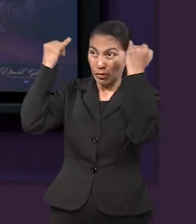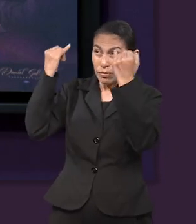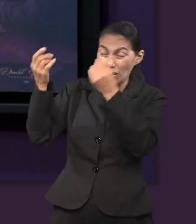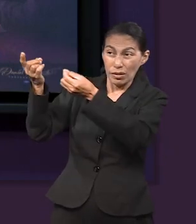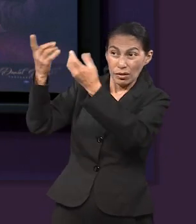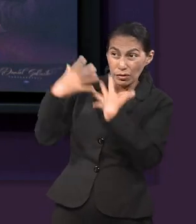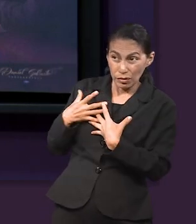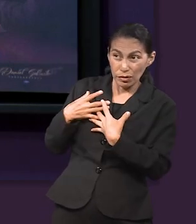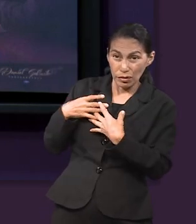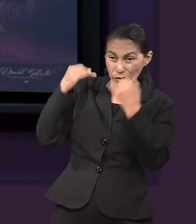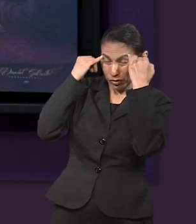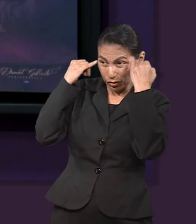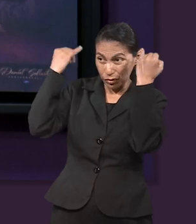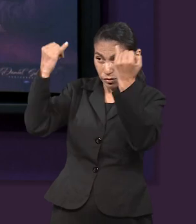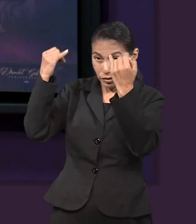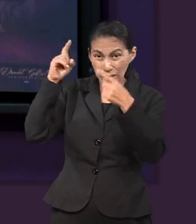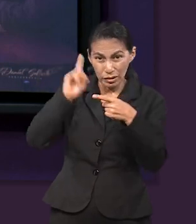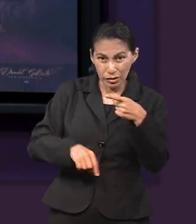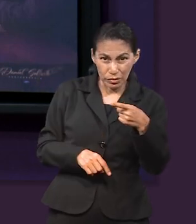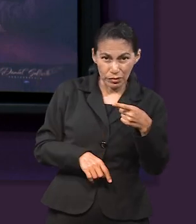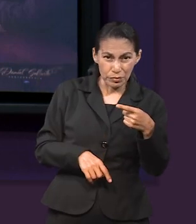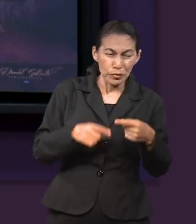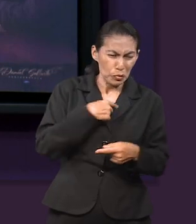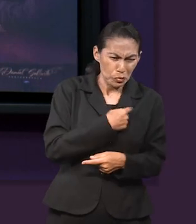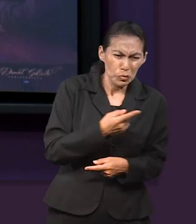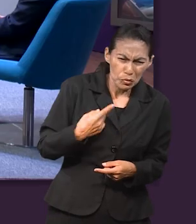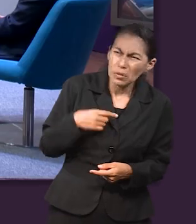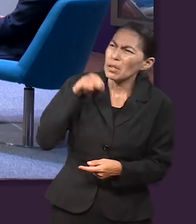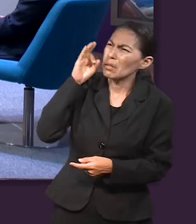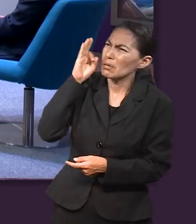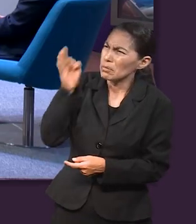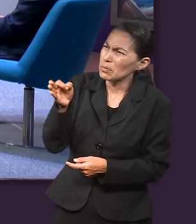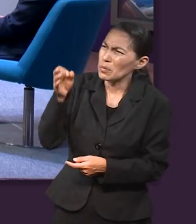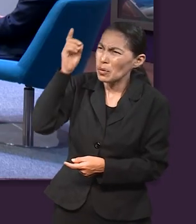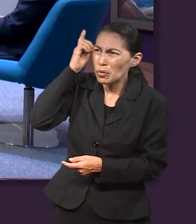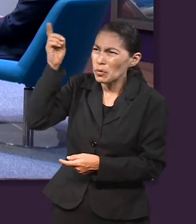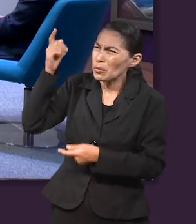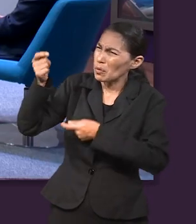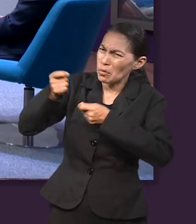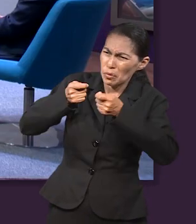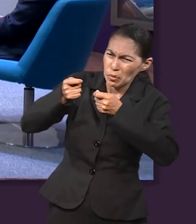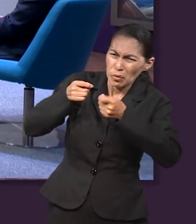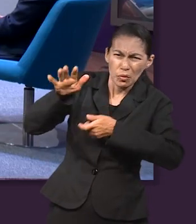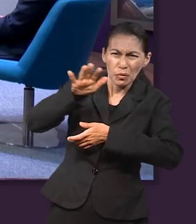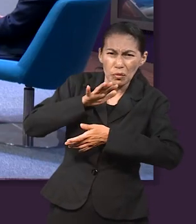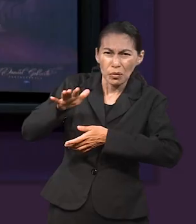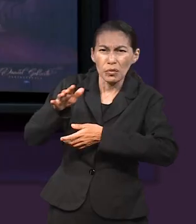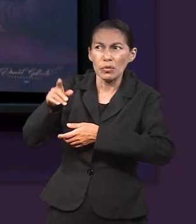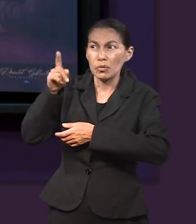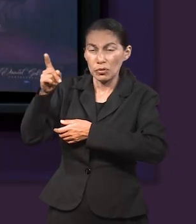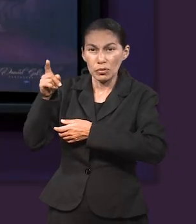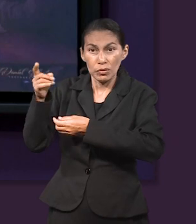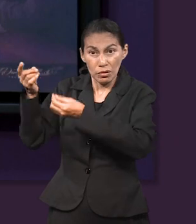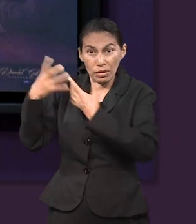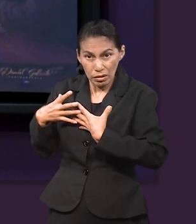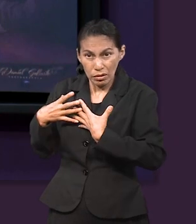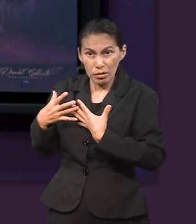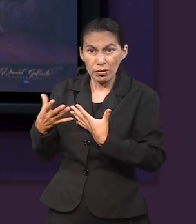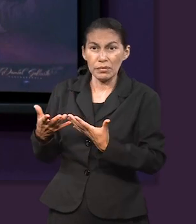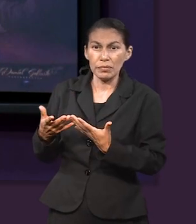y desnudo volveré allá. Jehová dio y Jehová quitó. Pero que nada es aceptar y ser humildes al